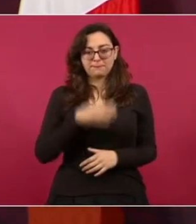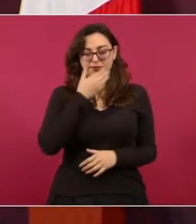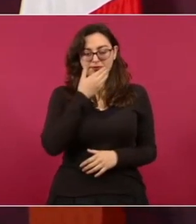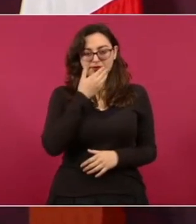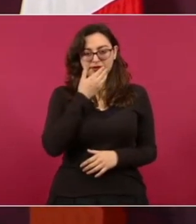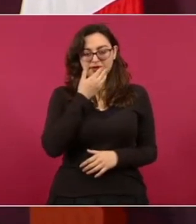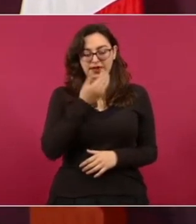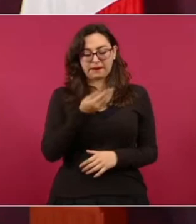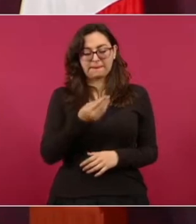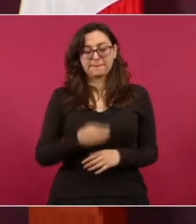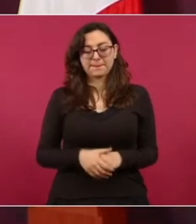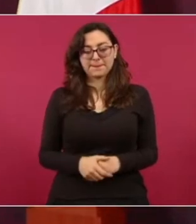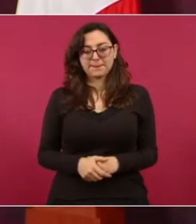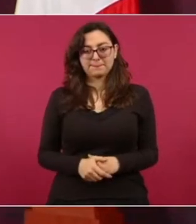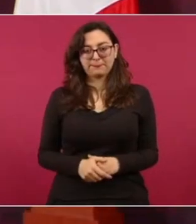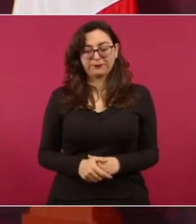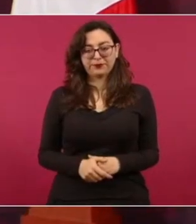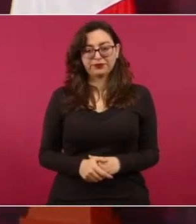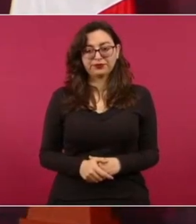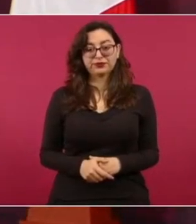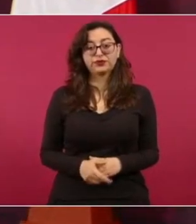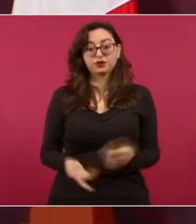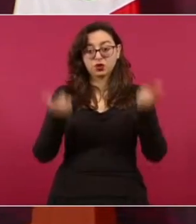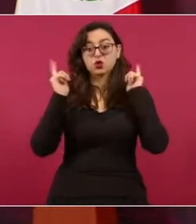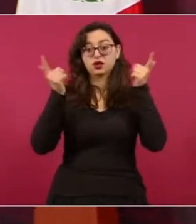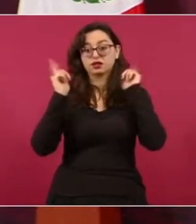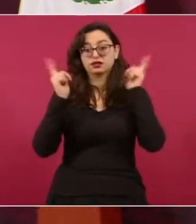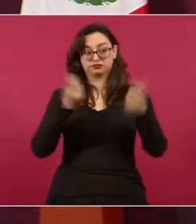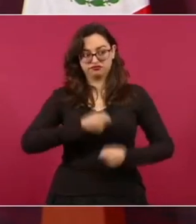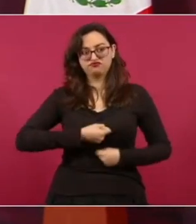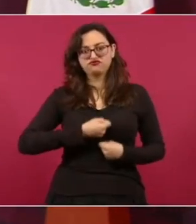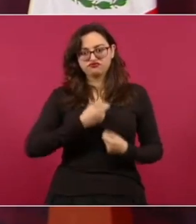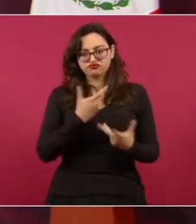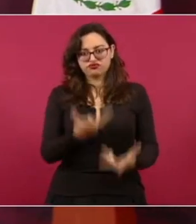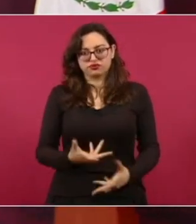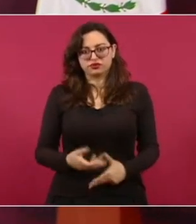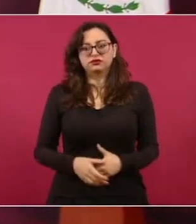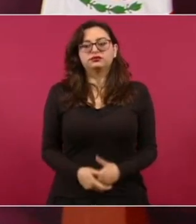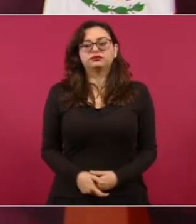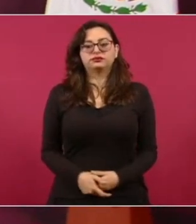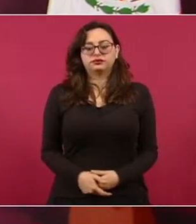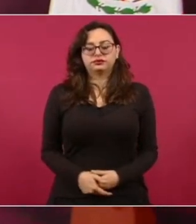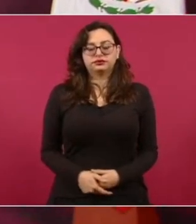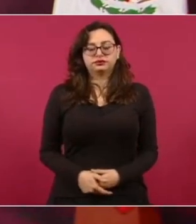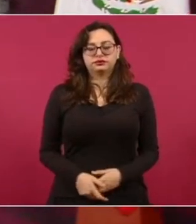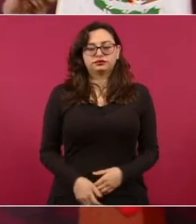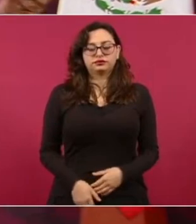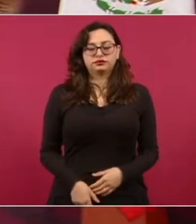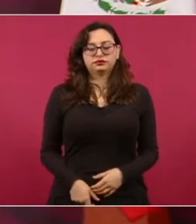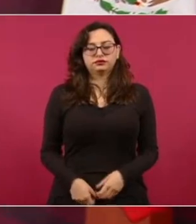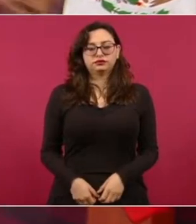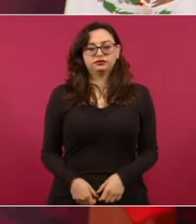Sería muy bueno que hablara García Luna, que